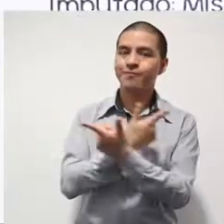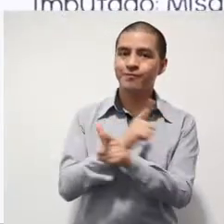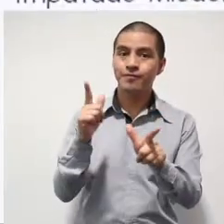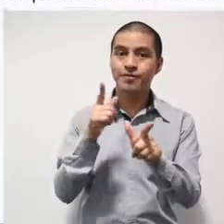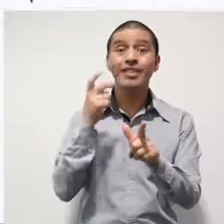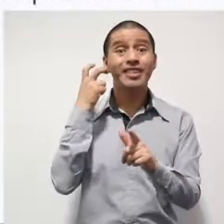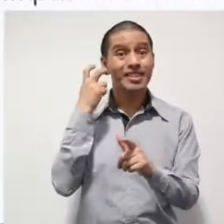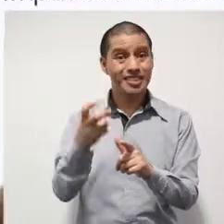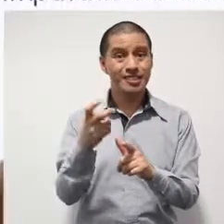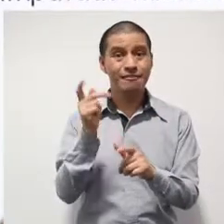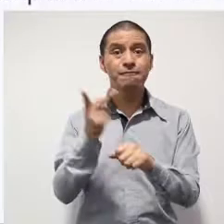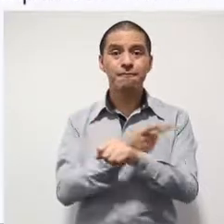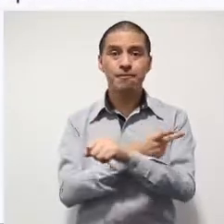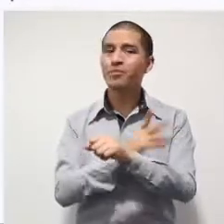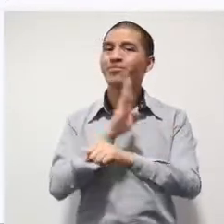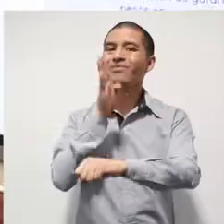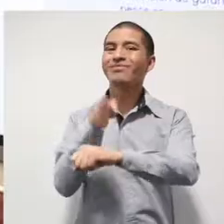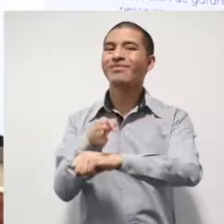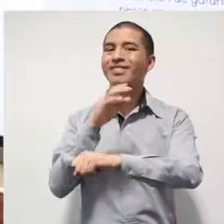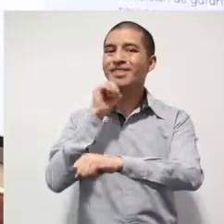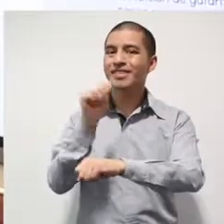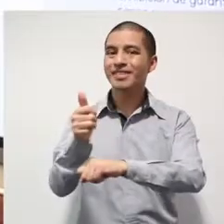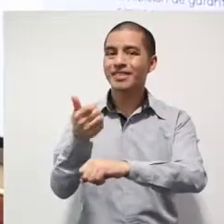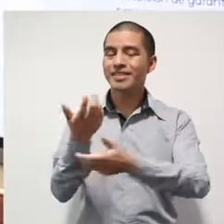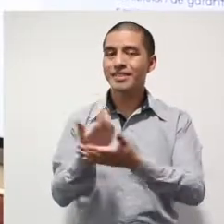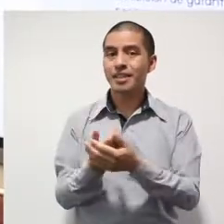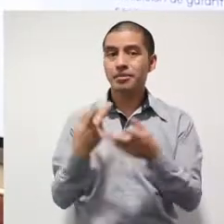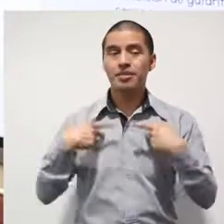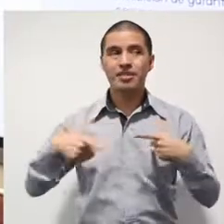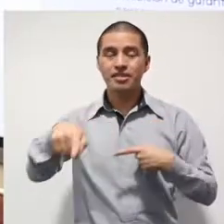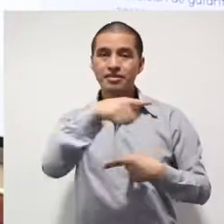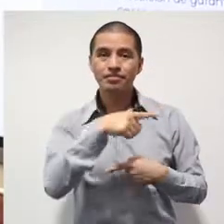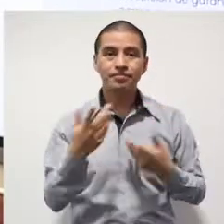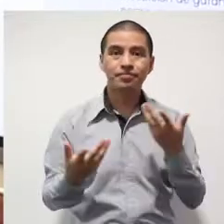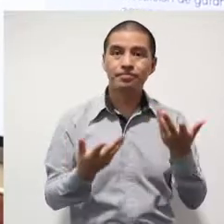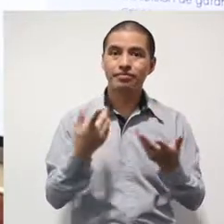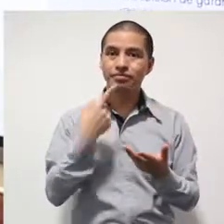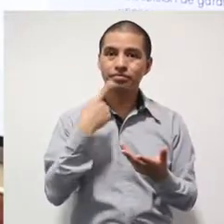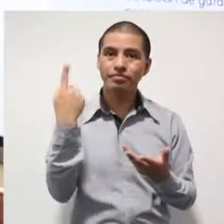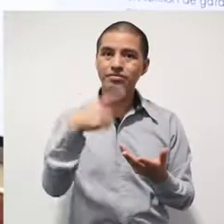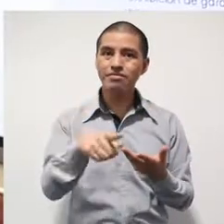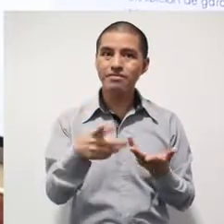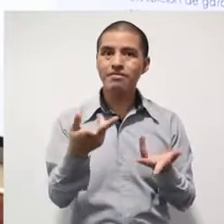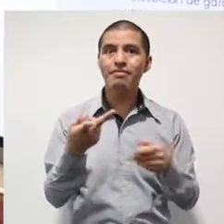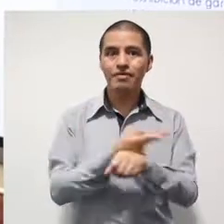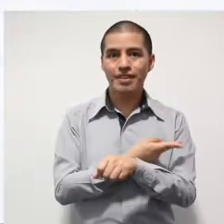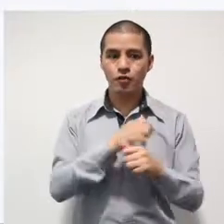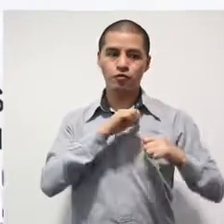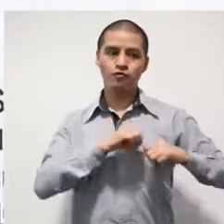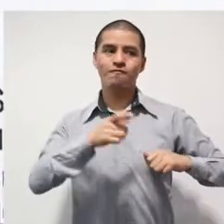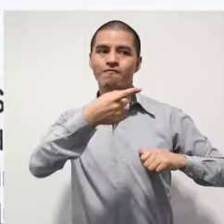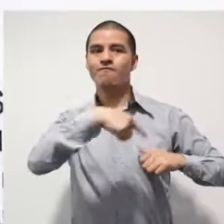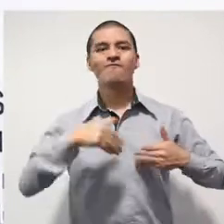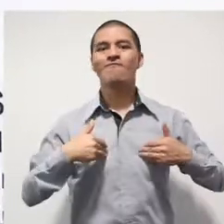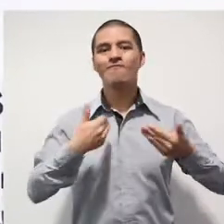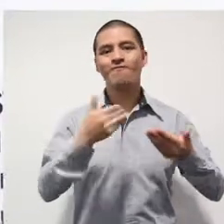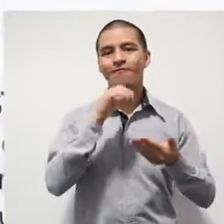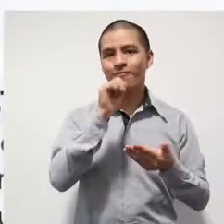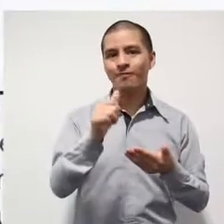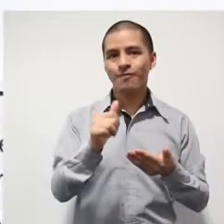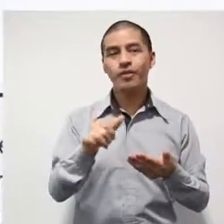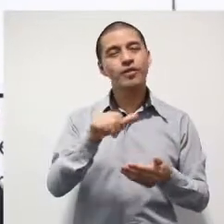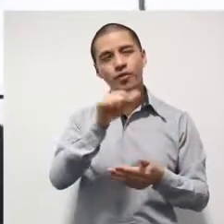no puede pasar porque se crea impunidad y la gente desconfía, pues obviamente también de sus autoridades.